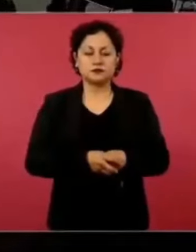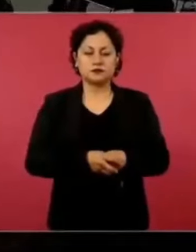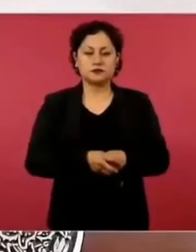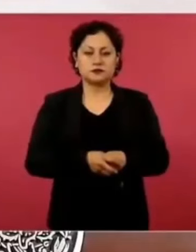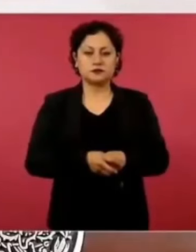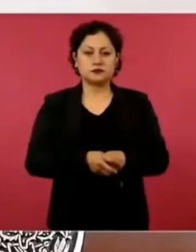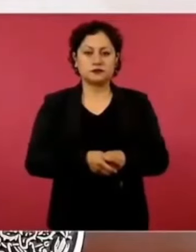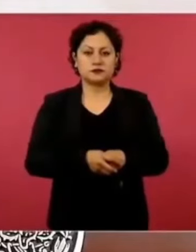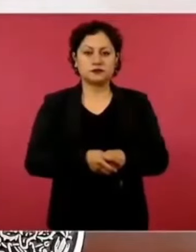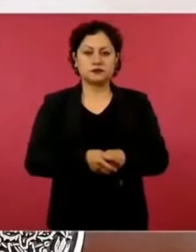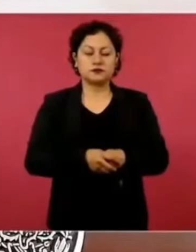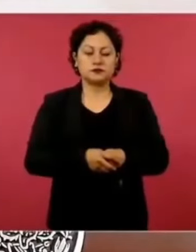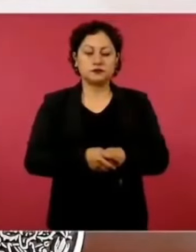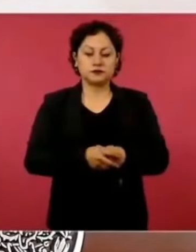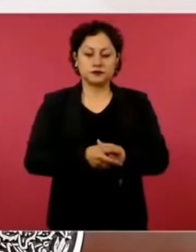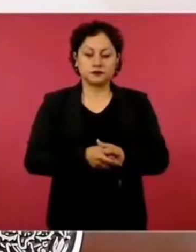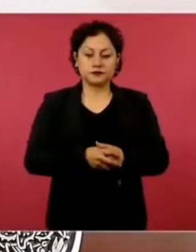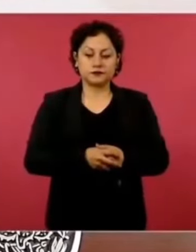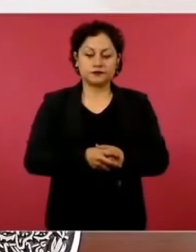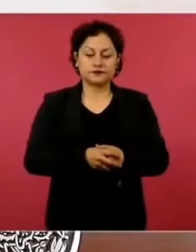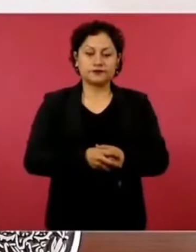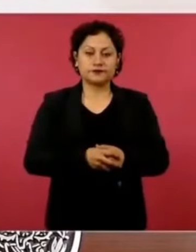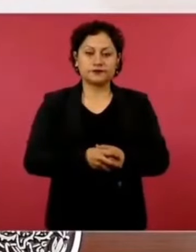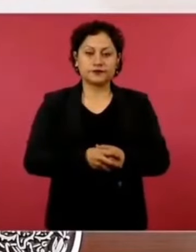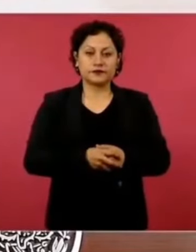quitaba